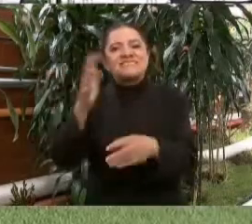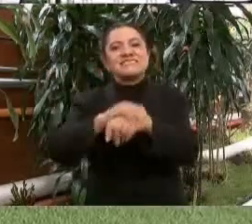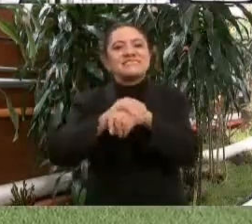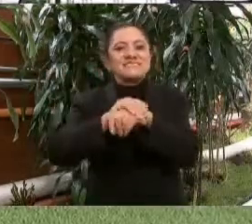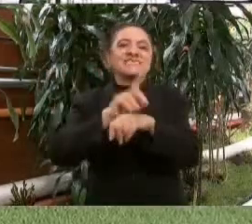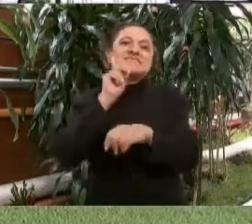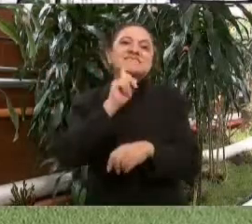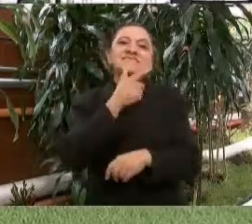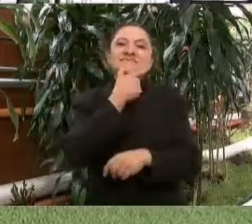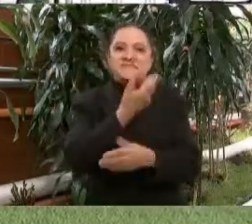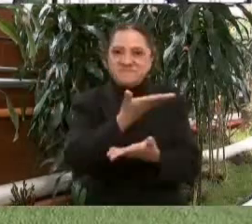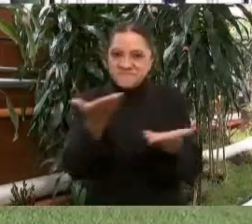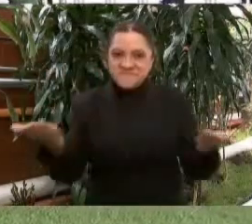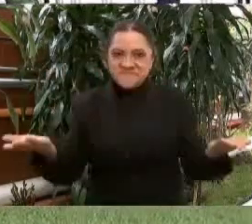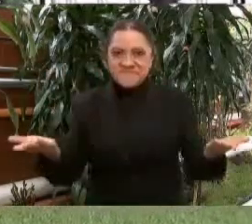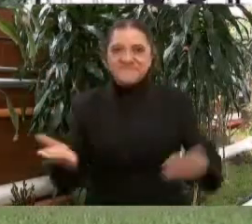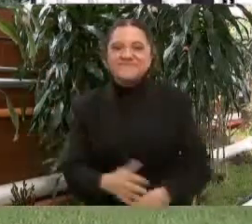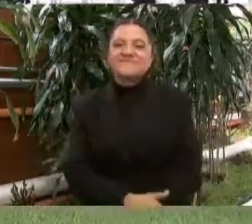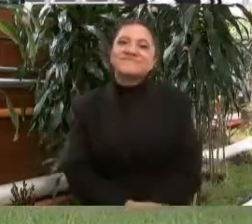amigos.